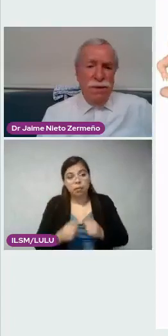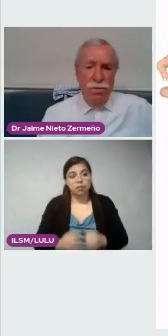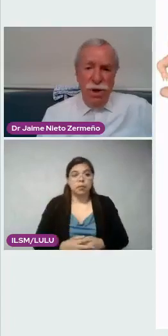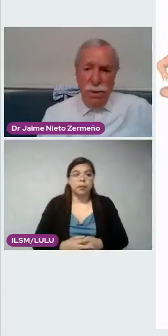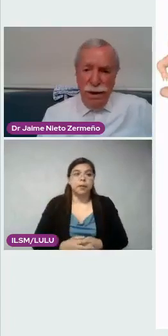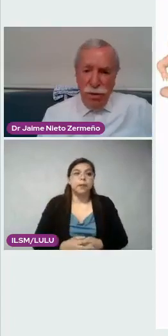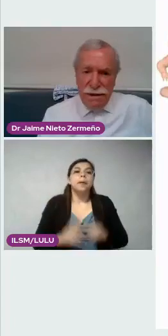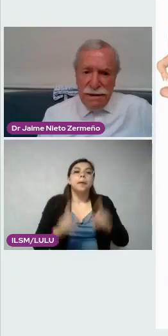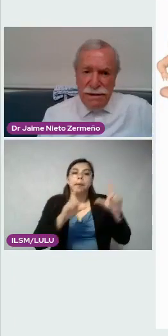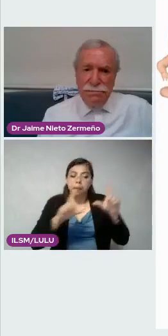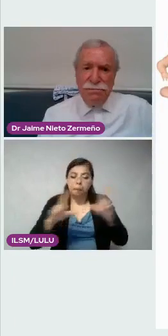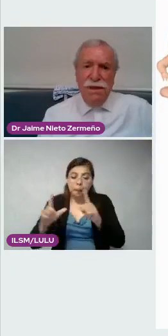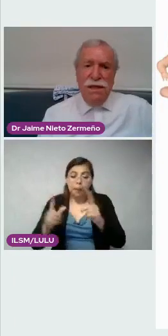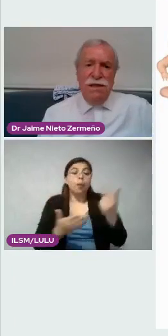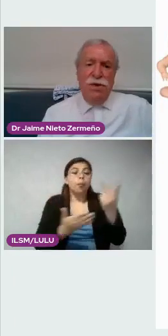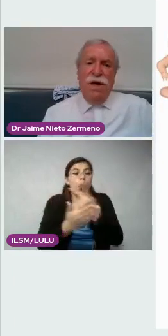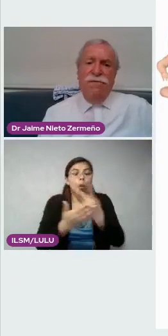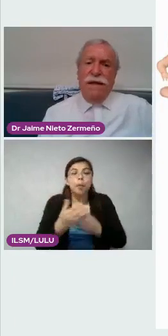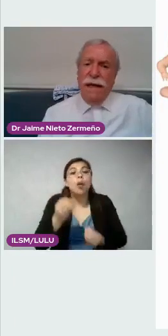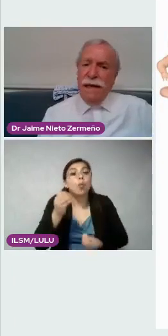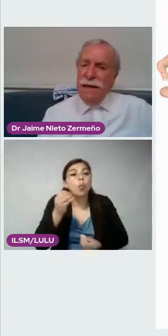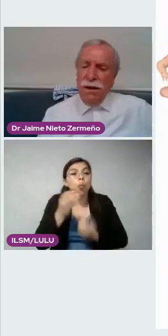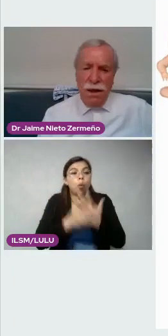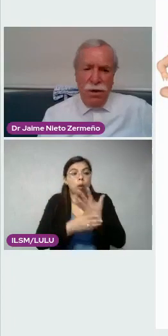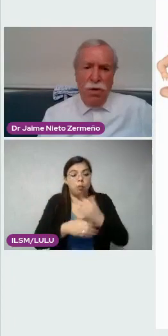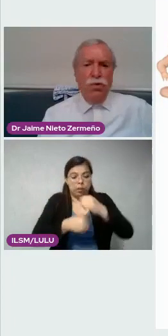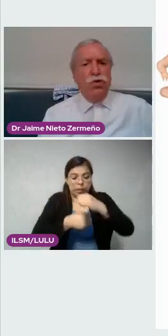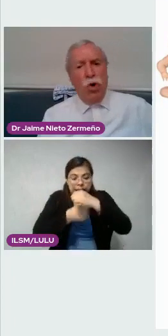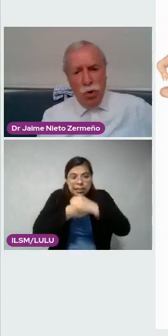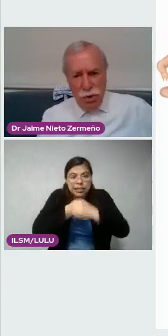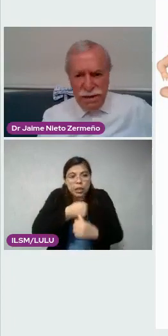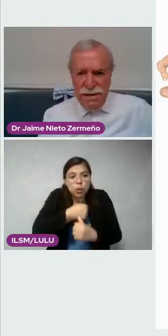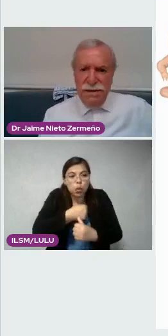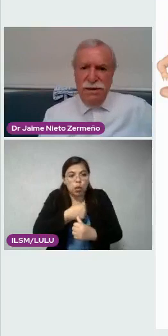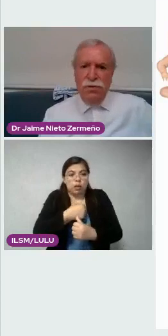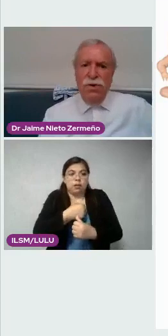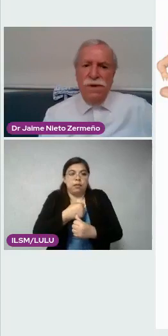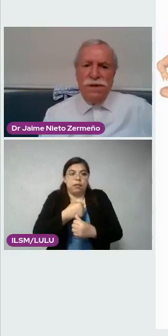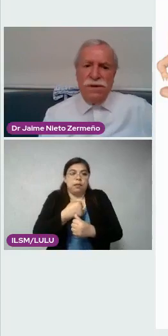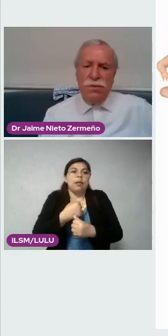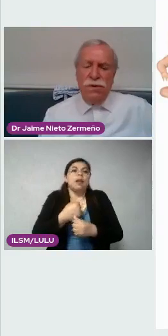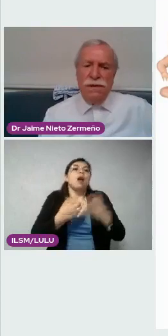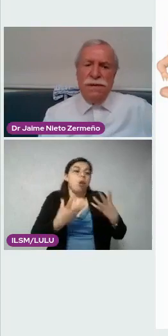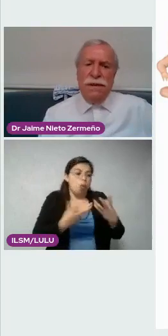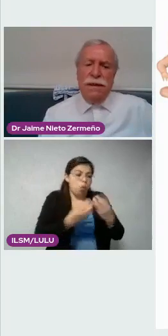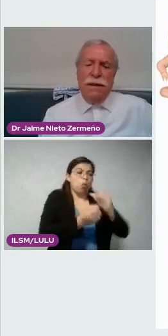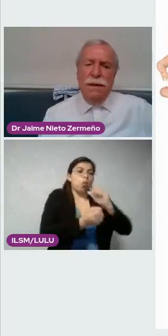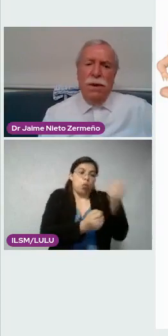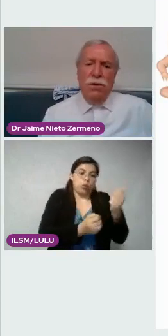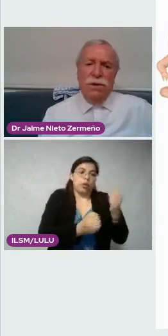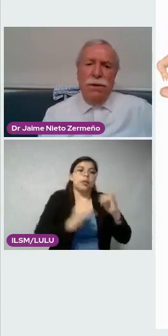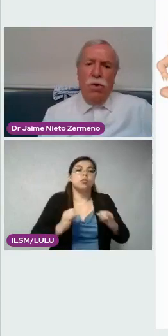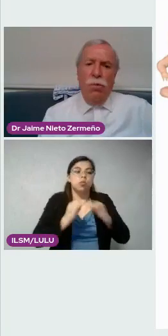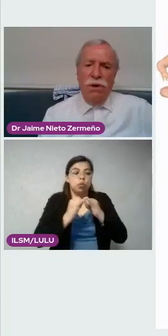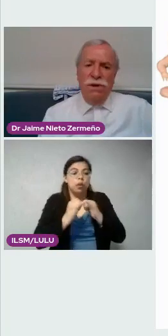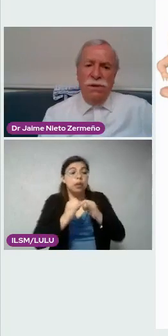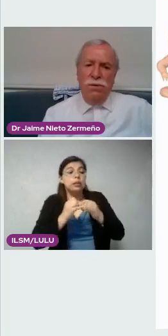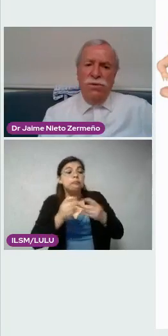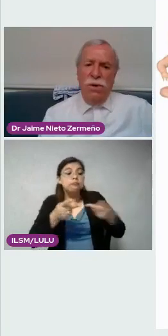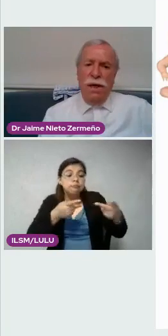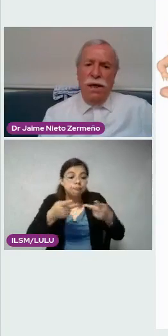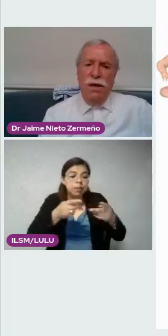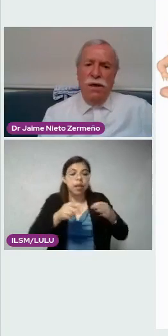Programas muy innovadores. Cirugía fetal, que en conjunto con otras instituciones, esto es este trabajo